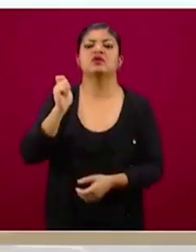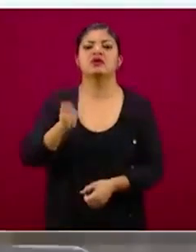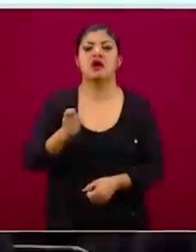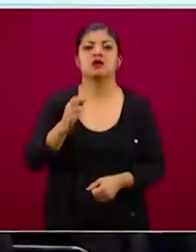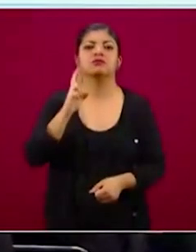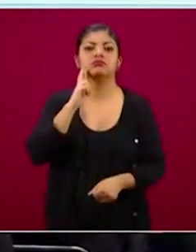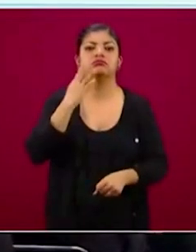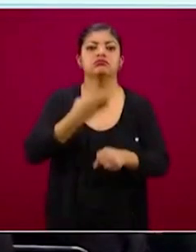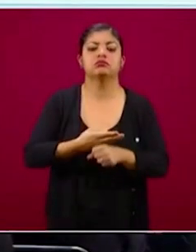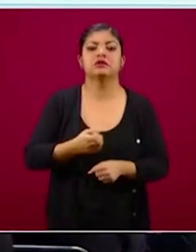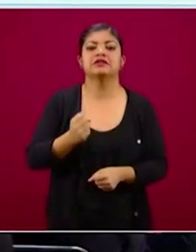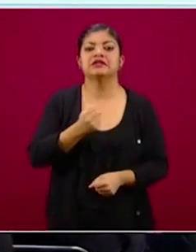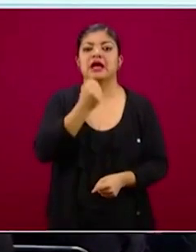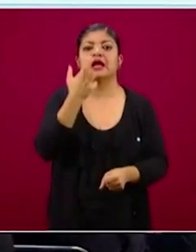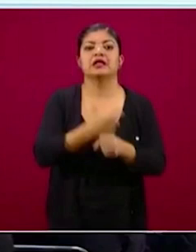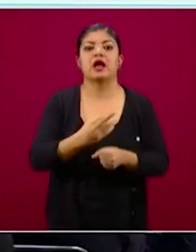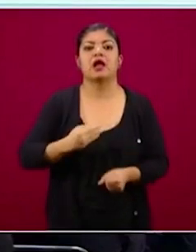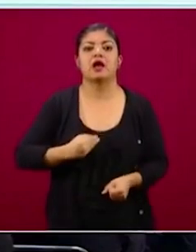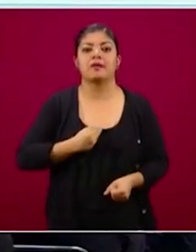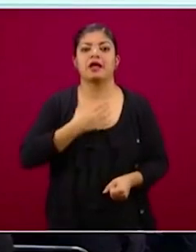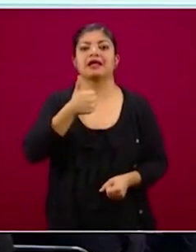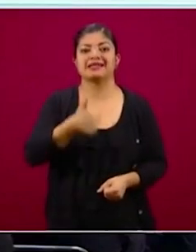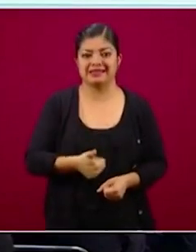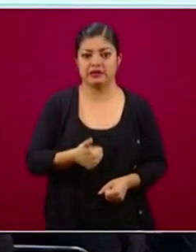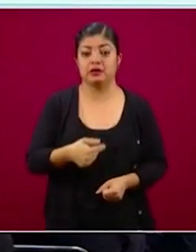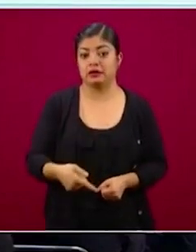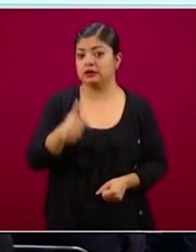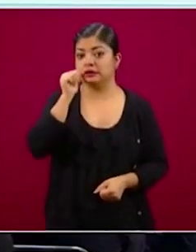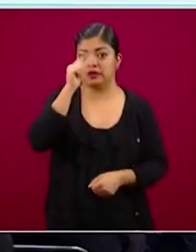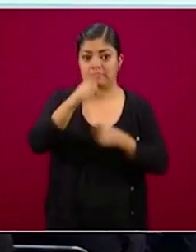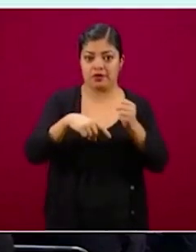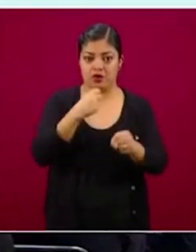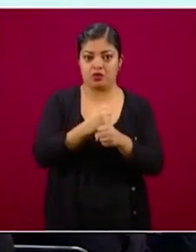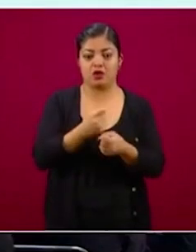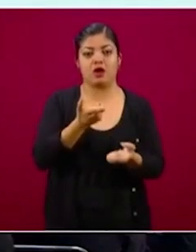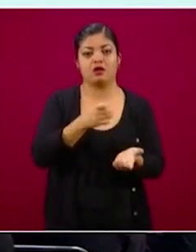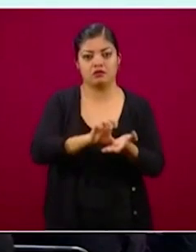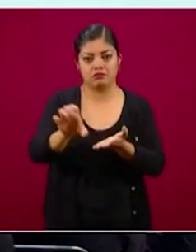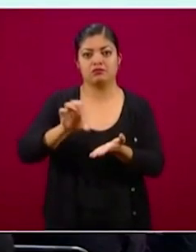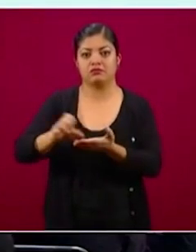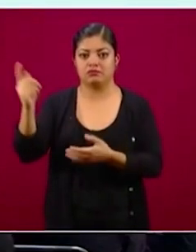de Bienestar y esta inversión social es anual. Adelante, por favor.